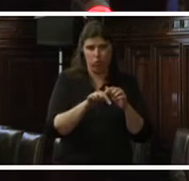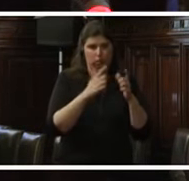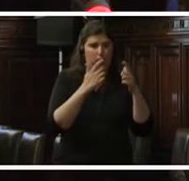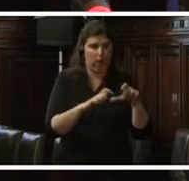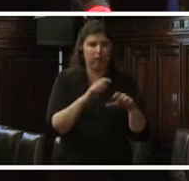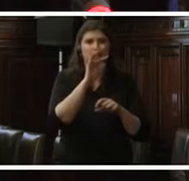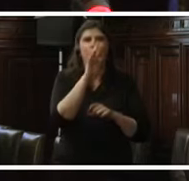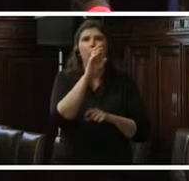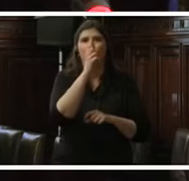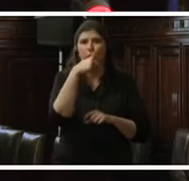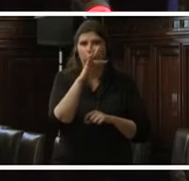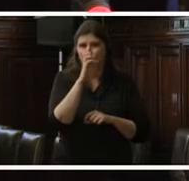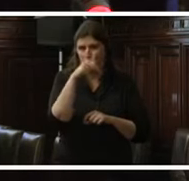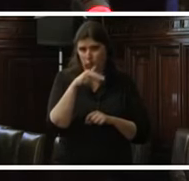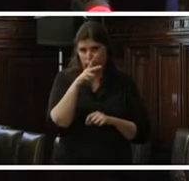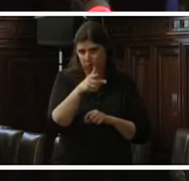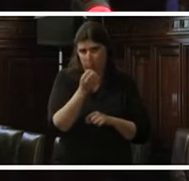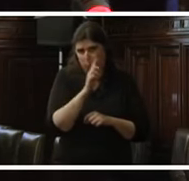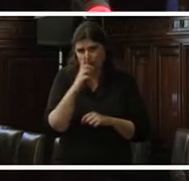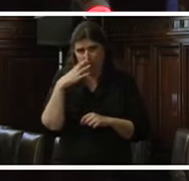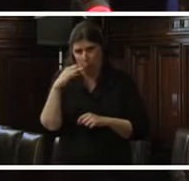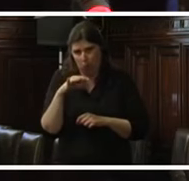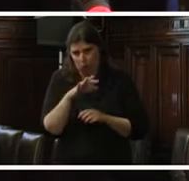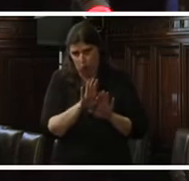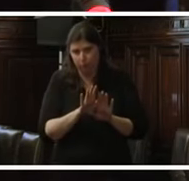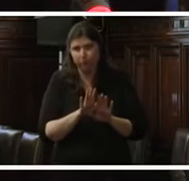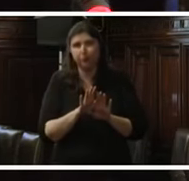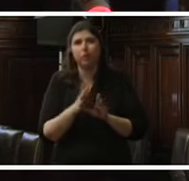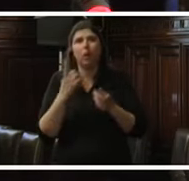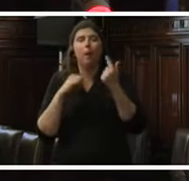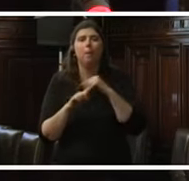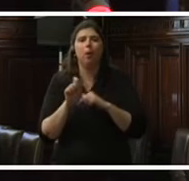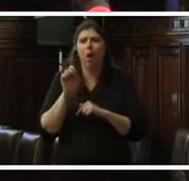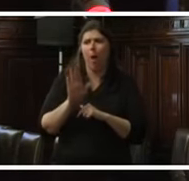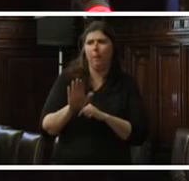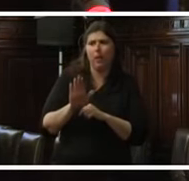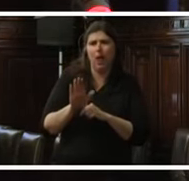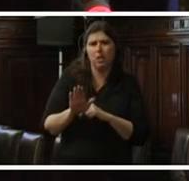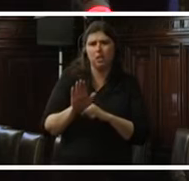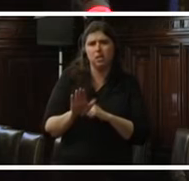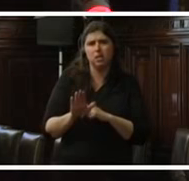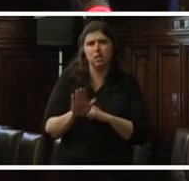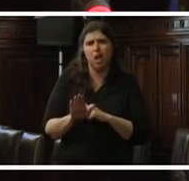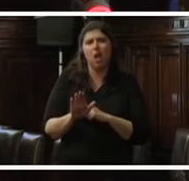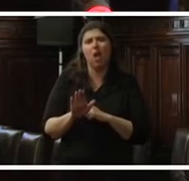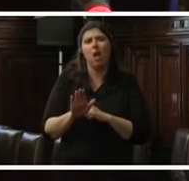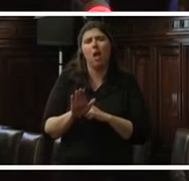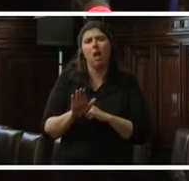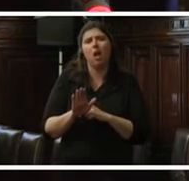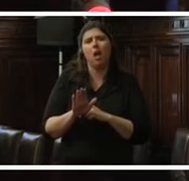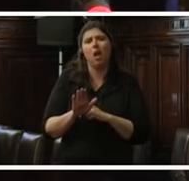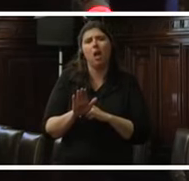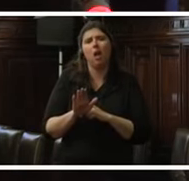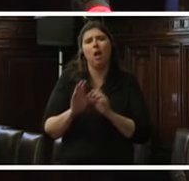porque no es el único, vende permanentemente la amenaza por parte de, principalmente, por parte